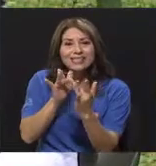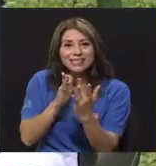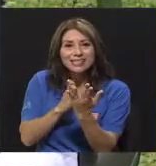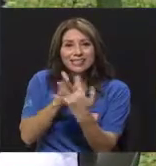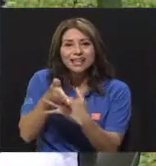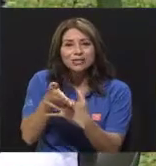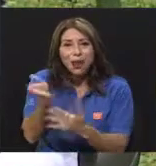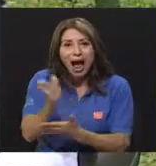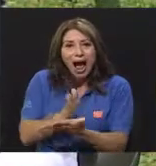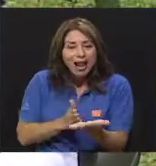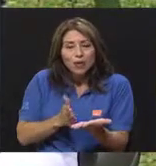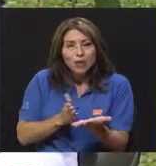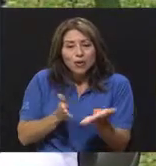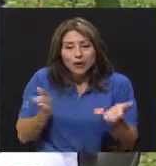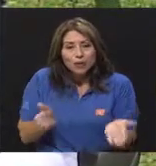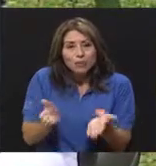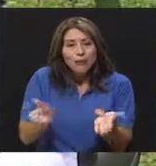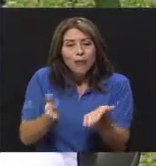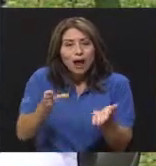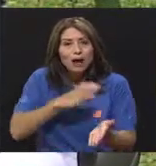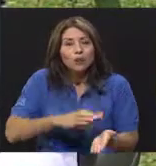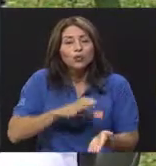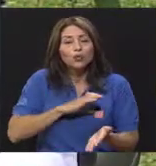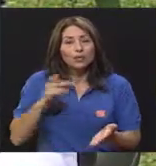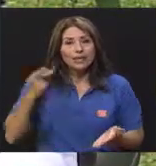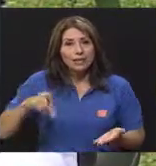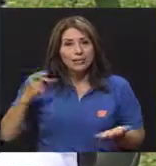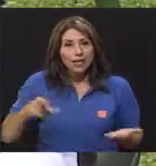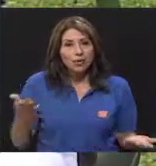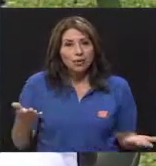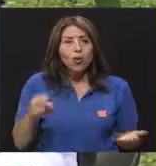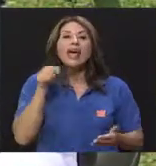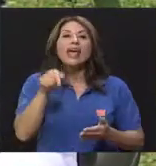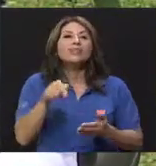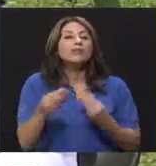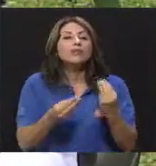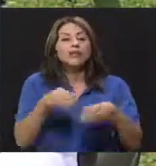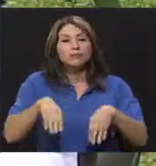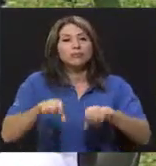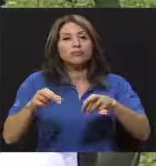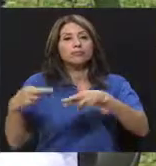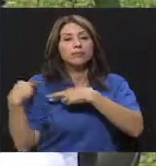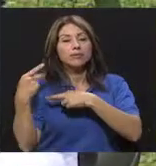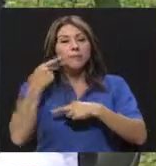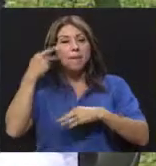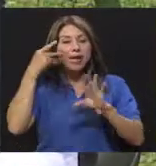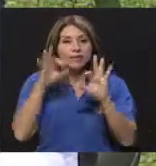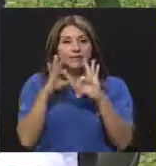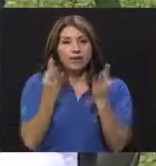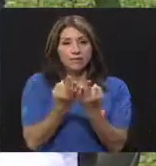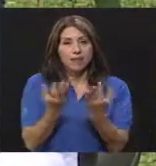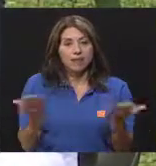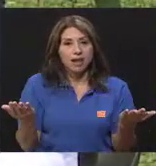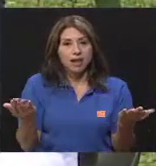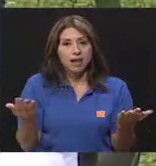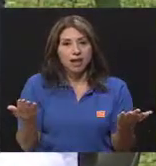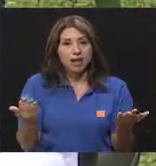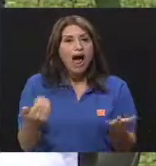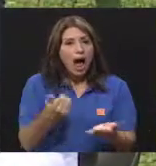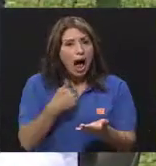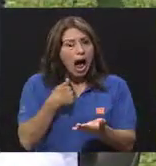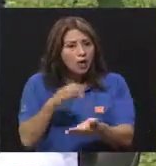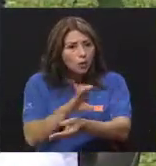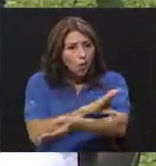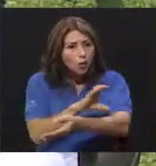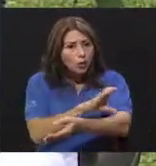conductas que los ponen en altísimos riesgos. Y esto es responsabilidad de los padres de familia. Hay computadoras que tienen